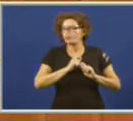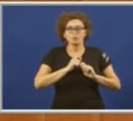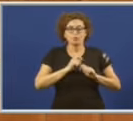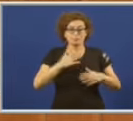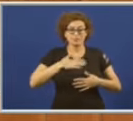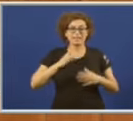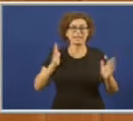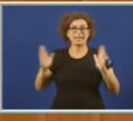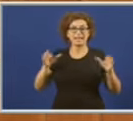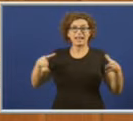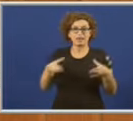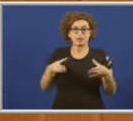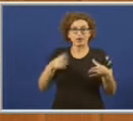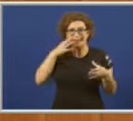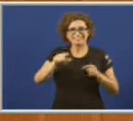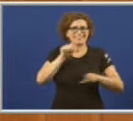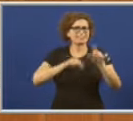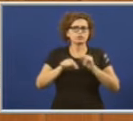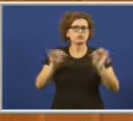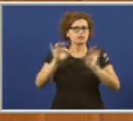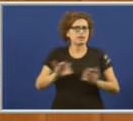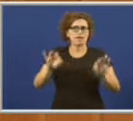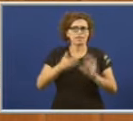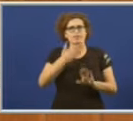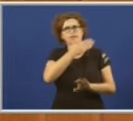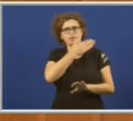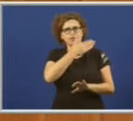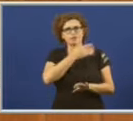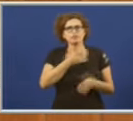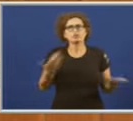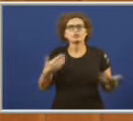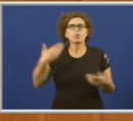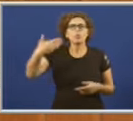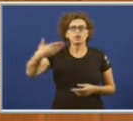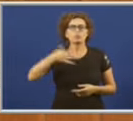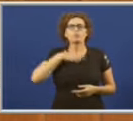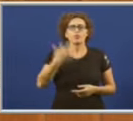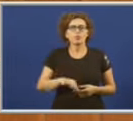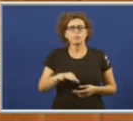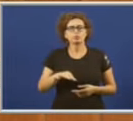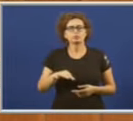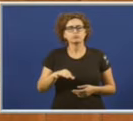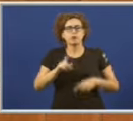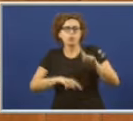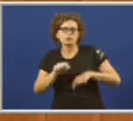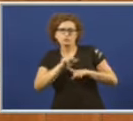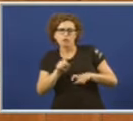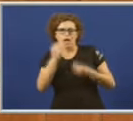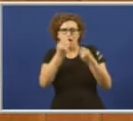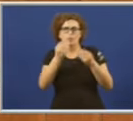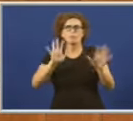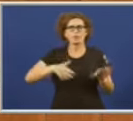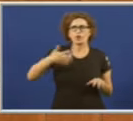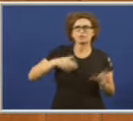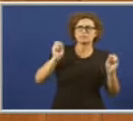a miña xeración non puido decidir en que momento se supón que imos poder cuestionálo sen incomodar a